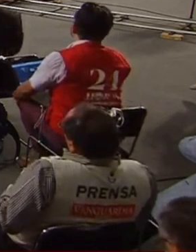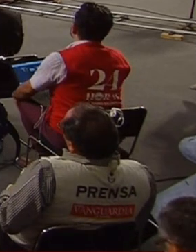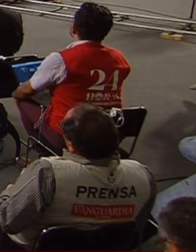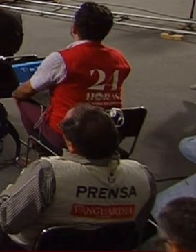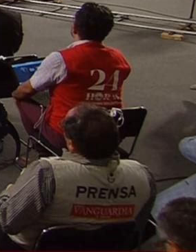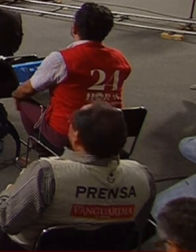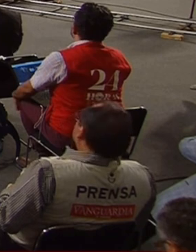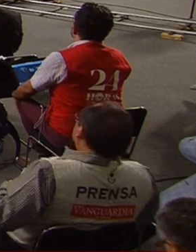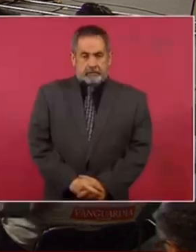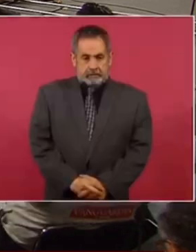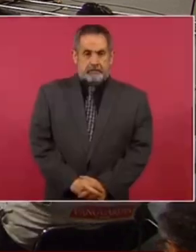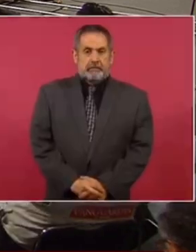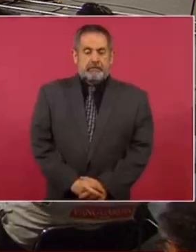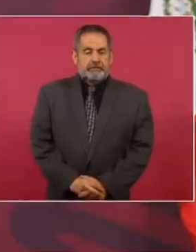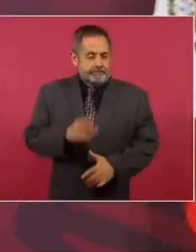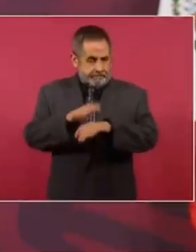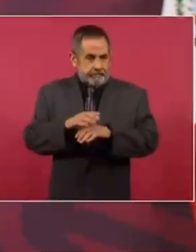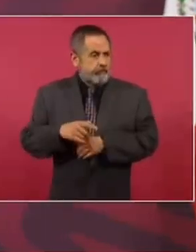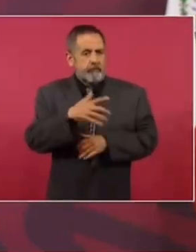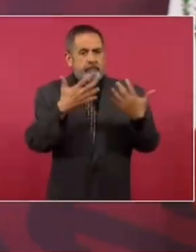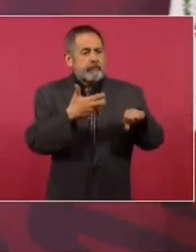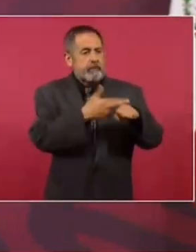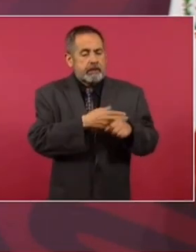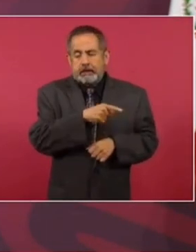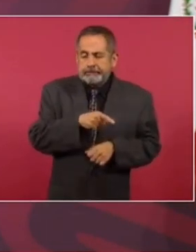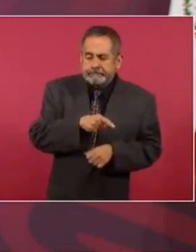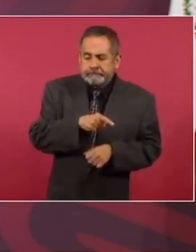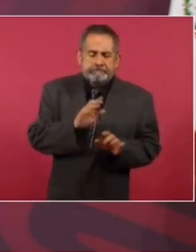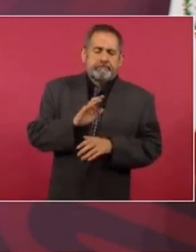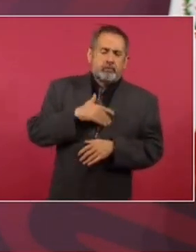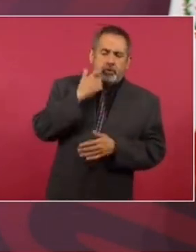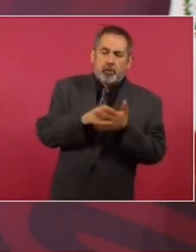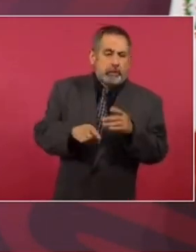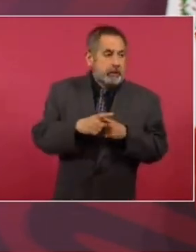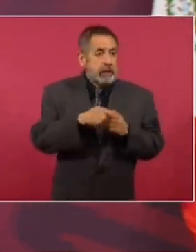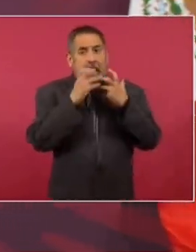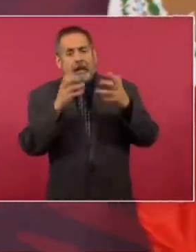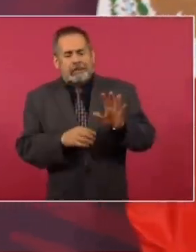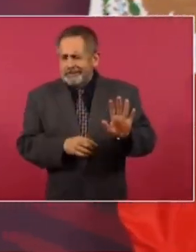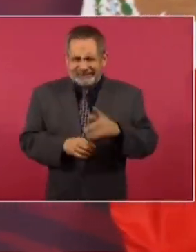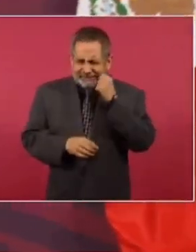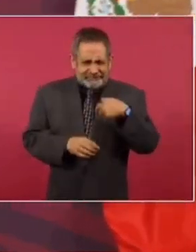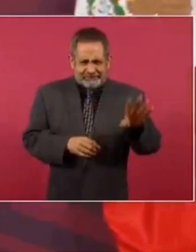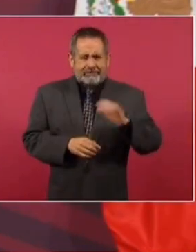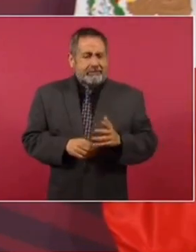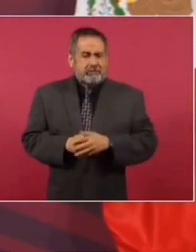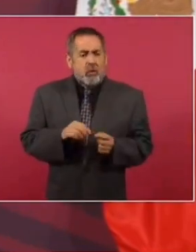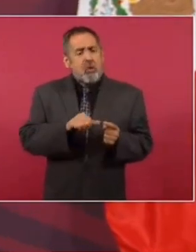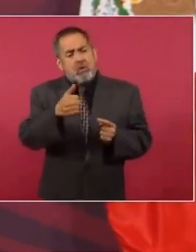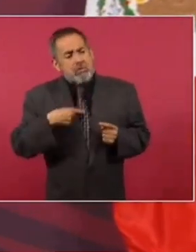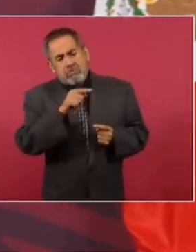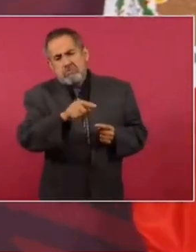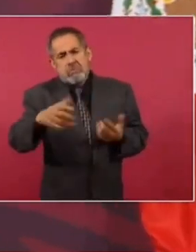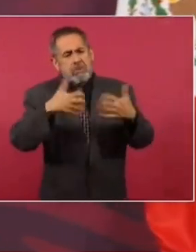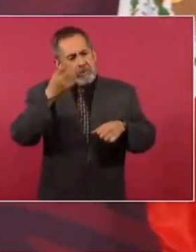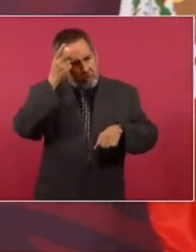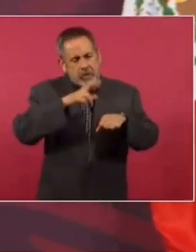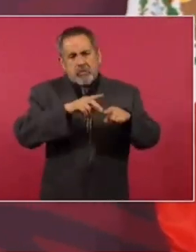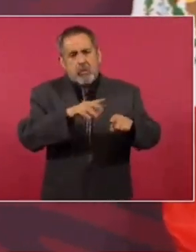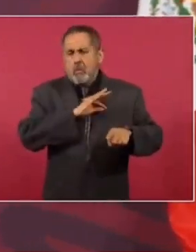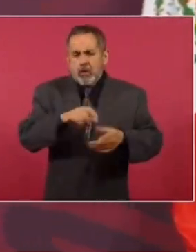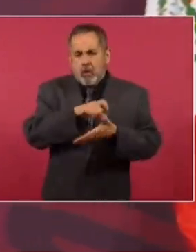comprar el banco y casi se acaba el mundo. No. Y pueden, desde luego, otros empresarios